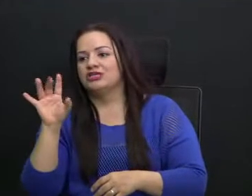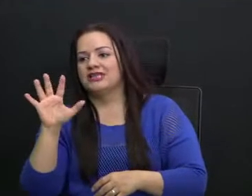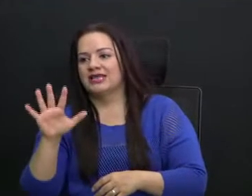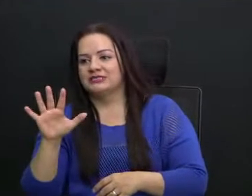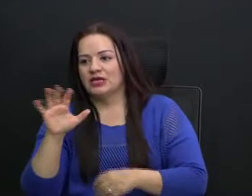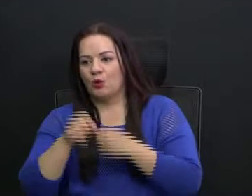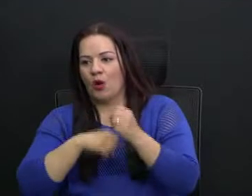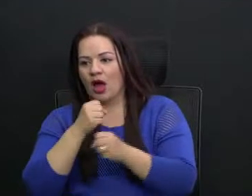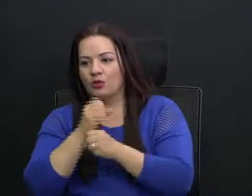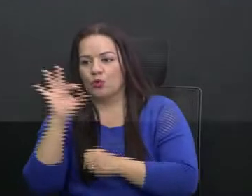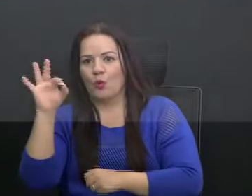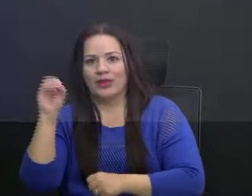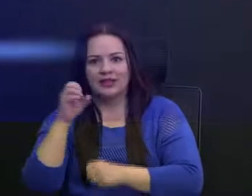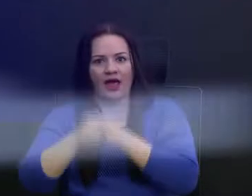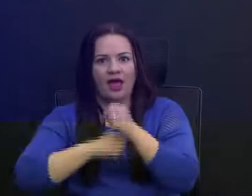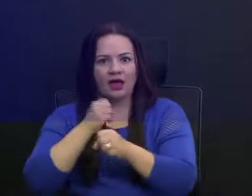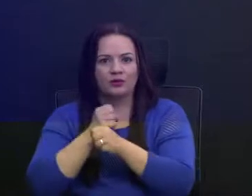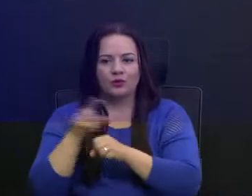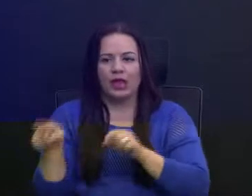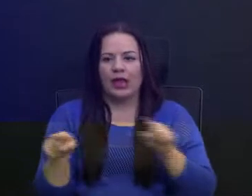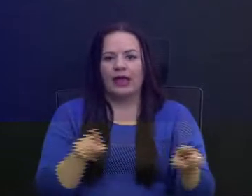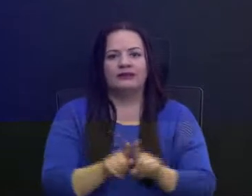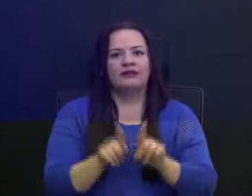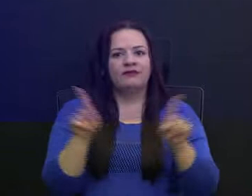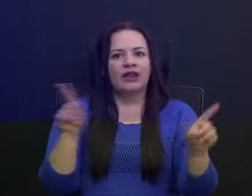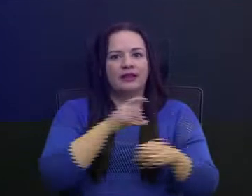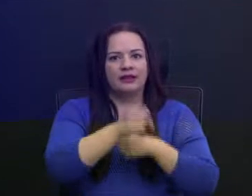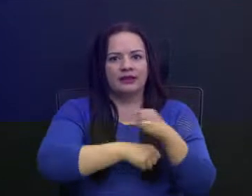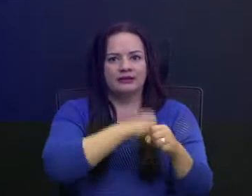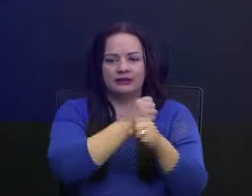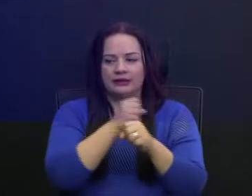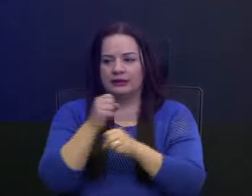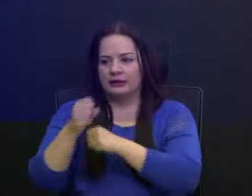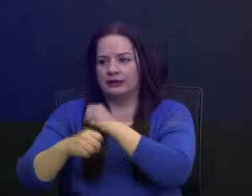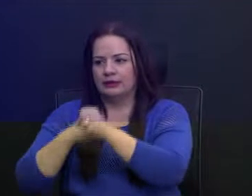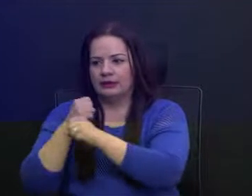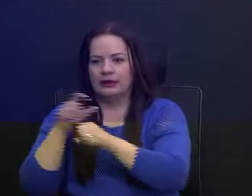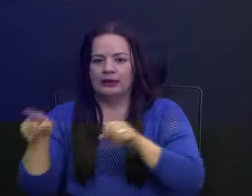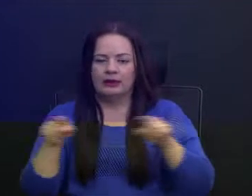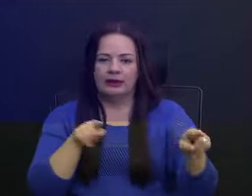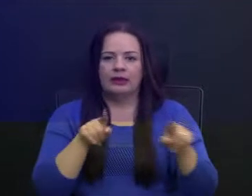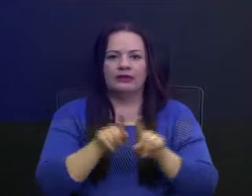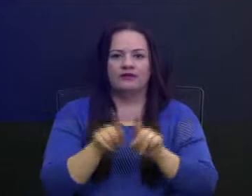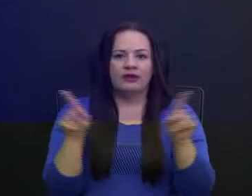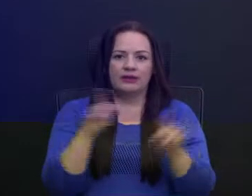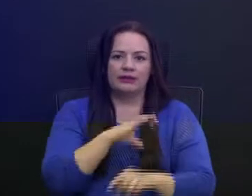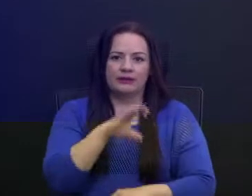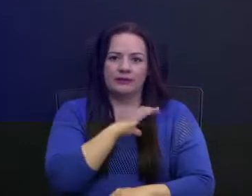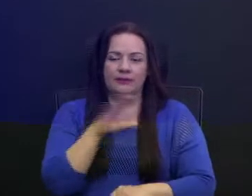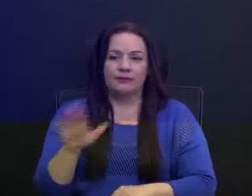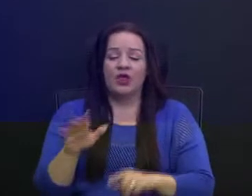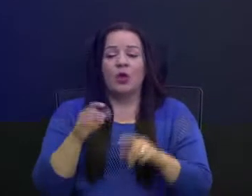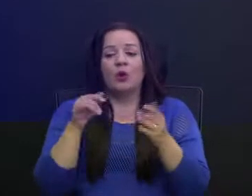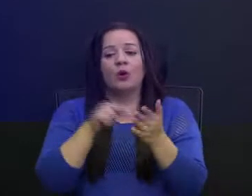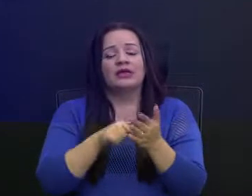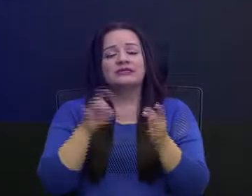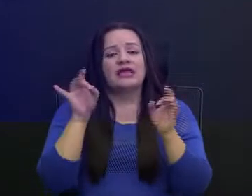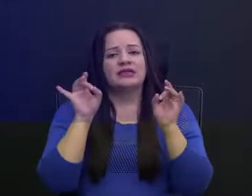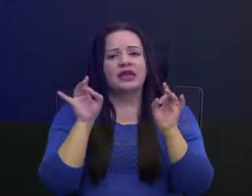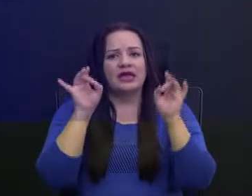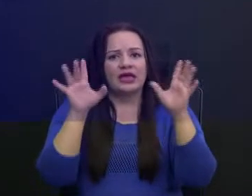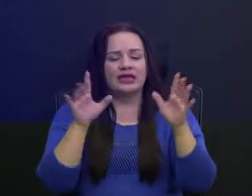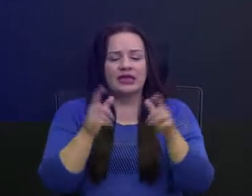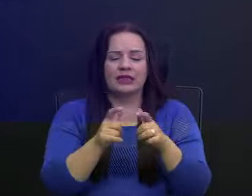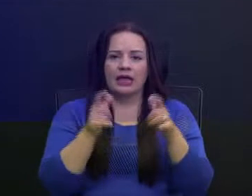tragedia tan grande que es el COVID-19, creo que estamos muy desprotegidos los adultos mayores porque no se han tomado las medidas necesarias